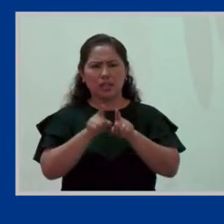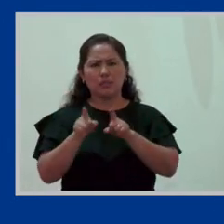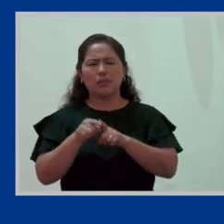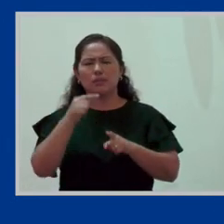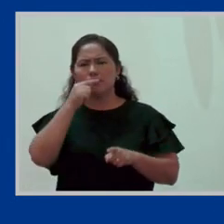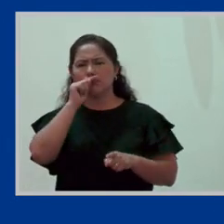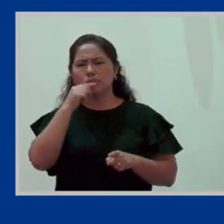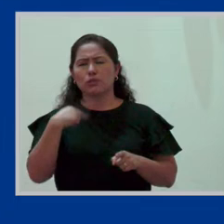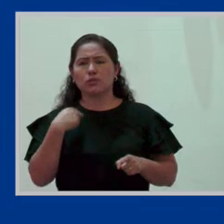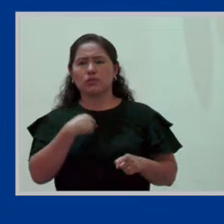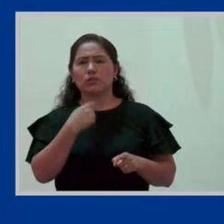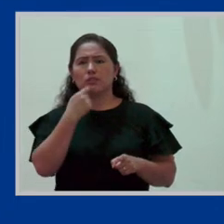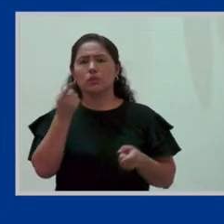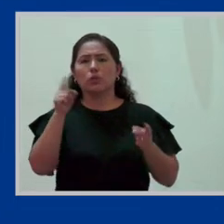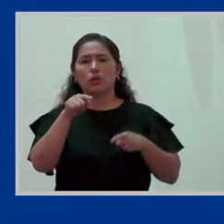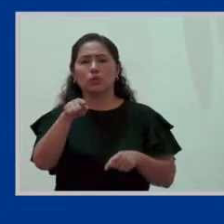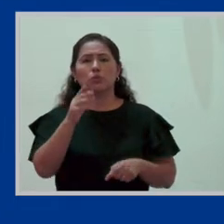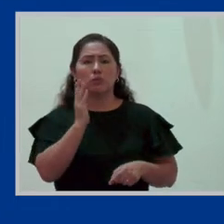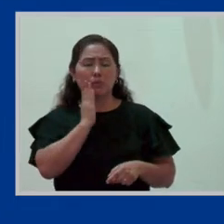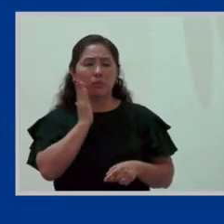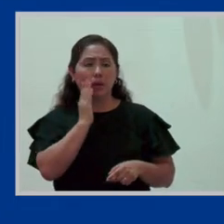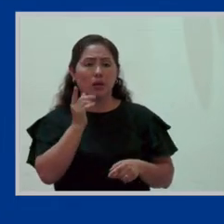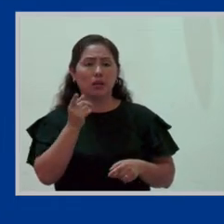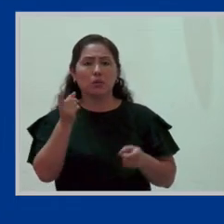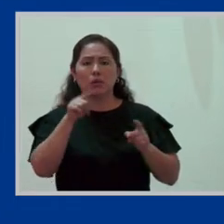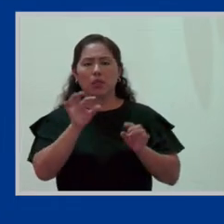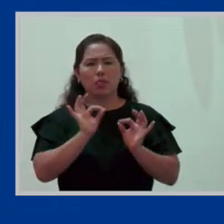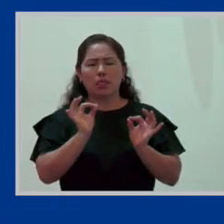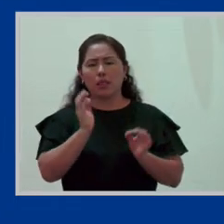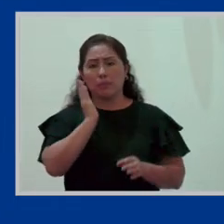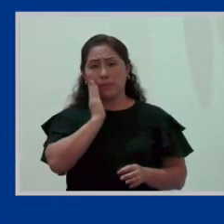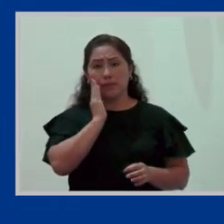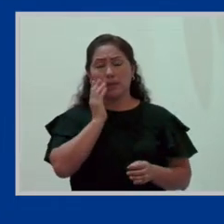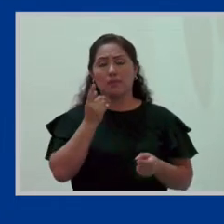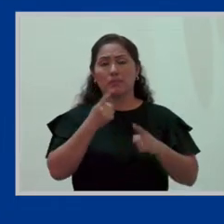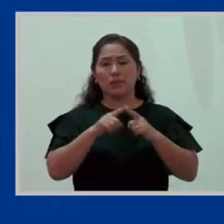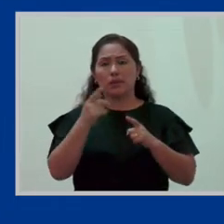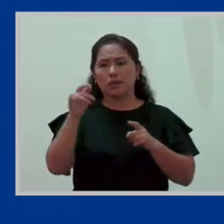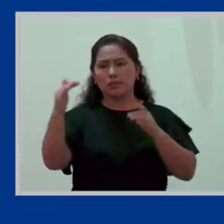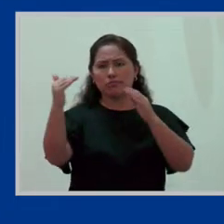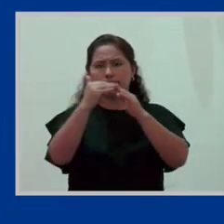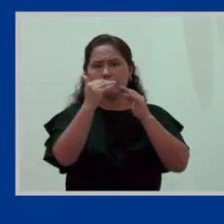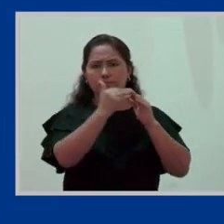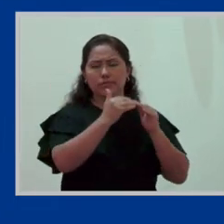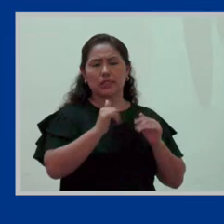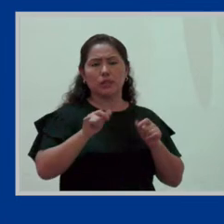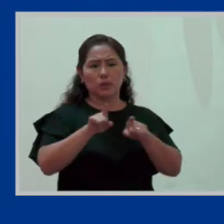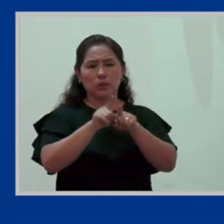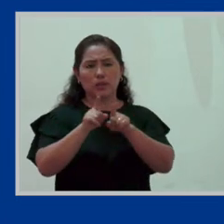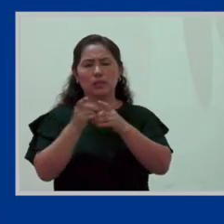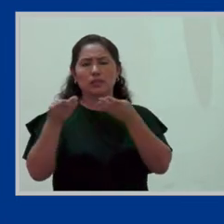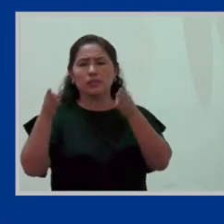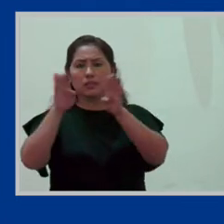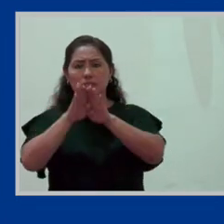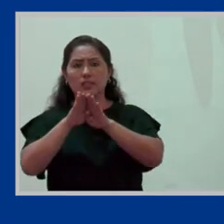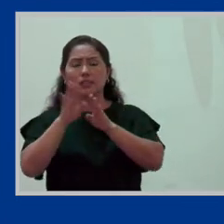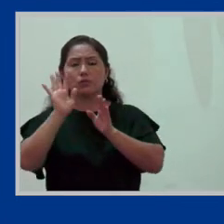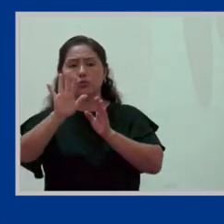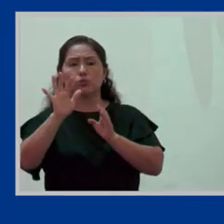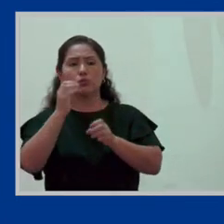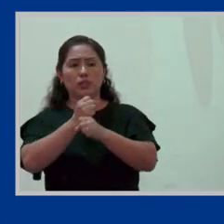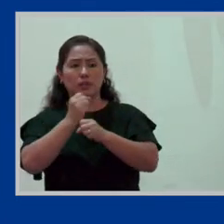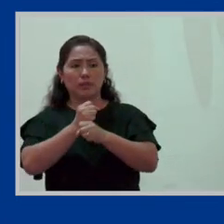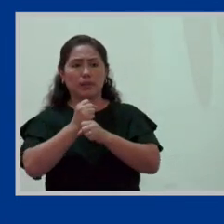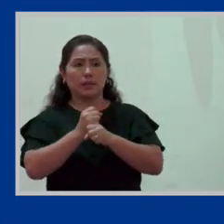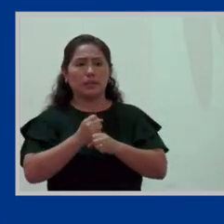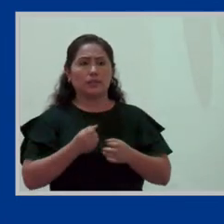decíamos cuando se es madre y cuando no. Entonces, todas estas medidas sobre el cierre de la brecha salarial, como es